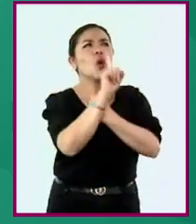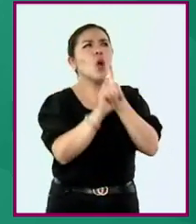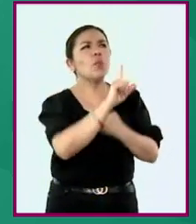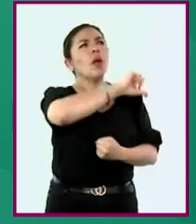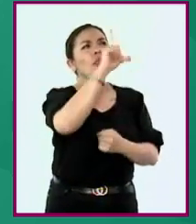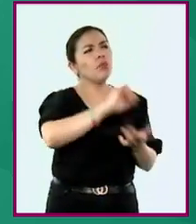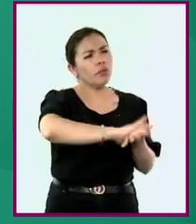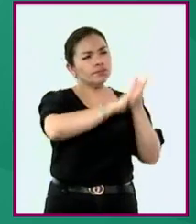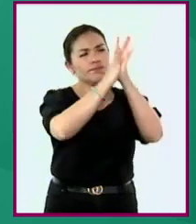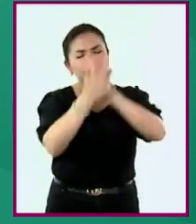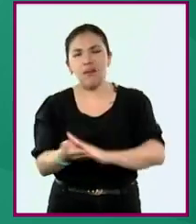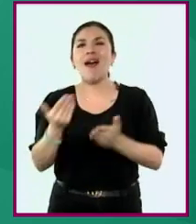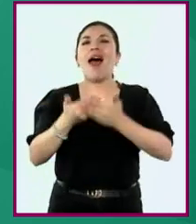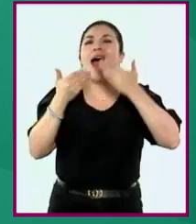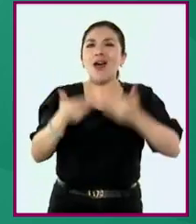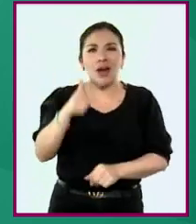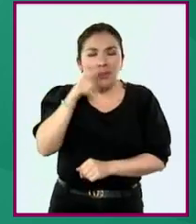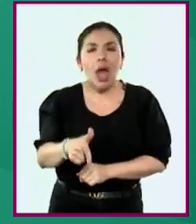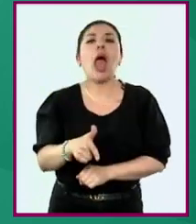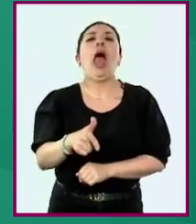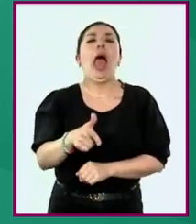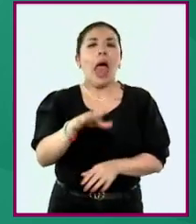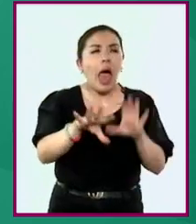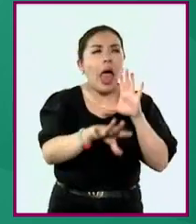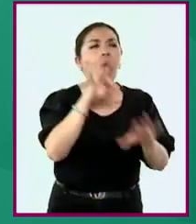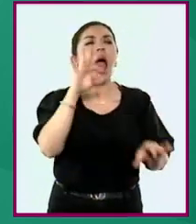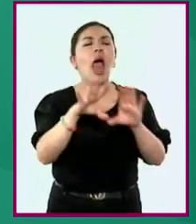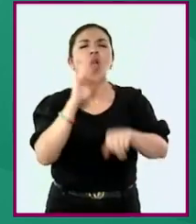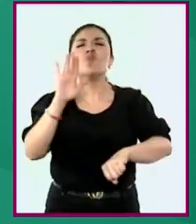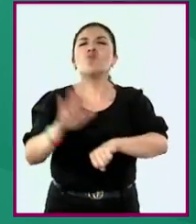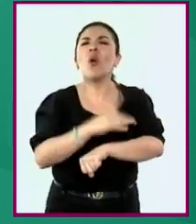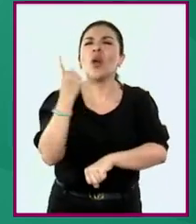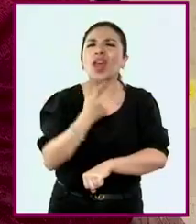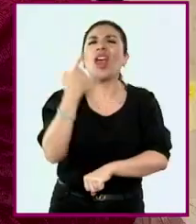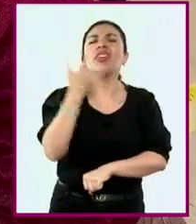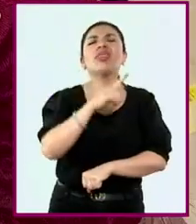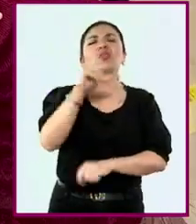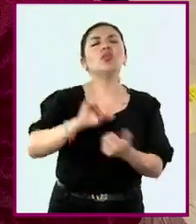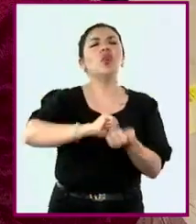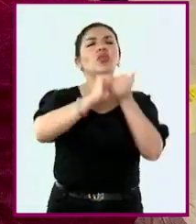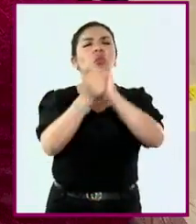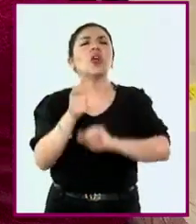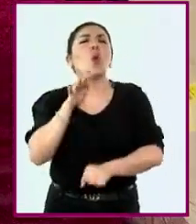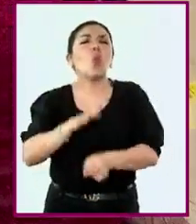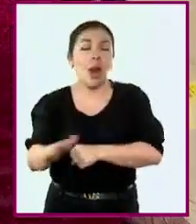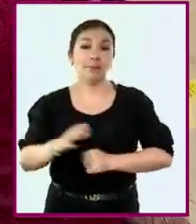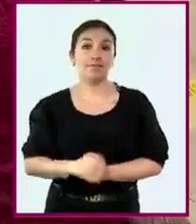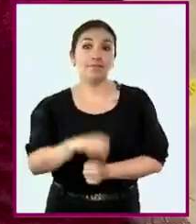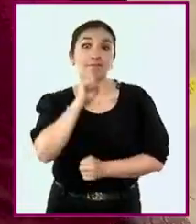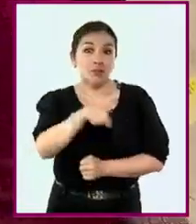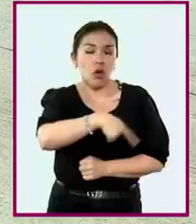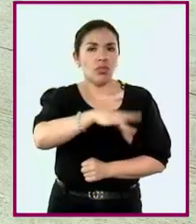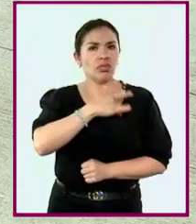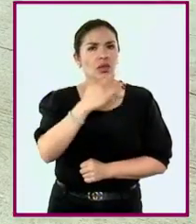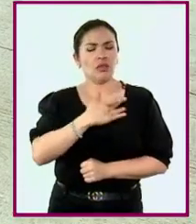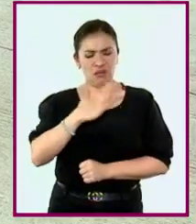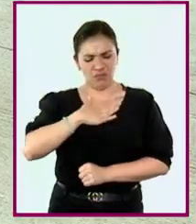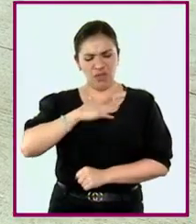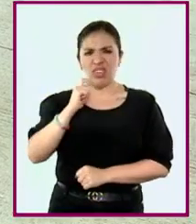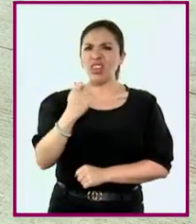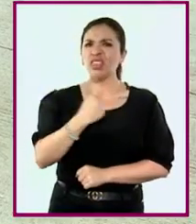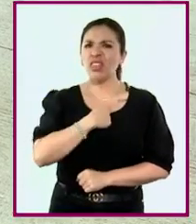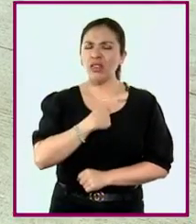actuales e identifiquen sus causas y consecuencias. Asimismo, que desarrollen su